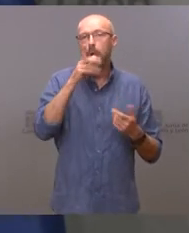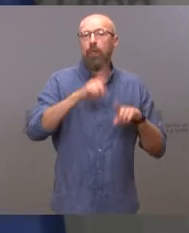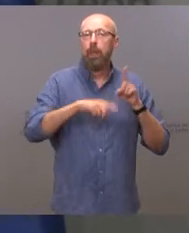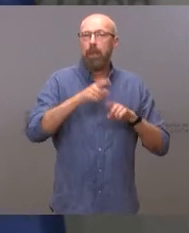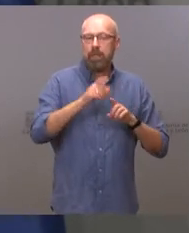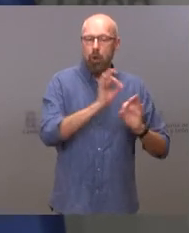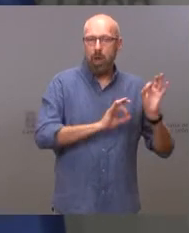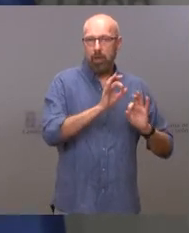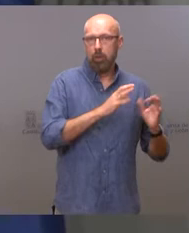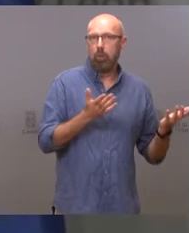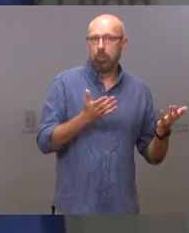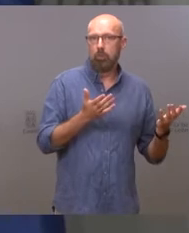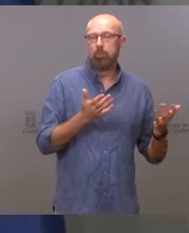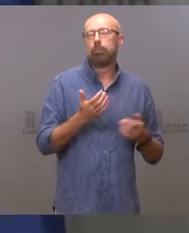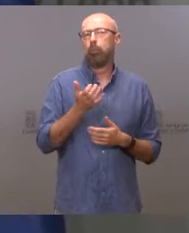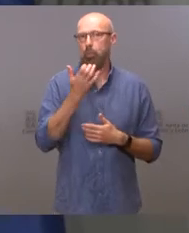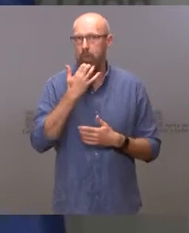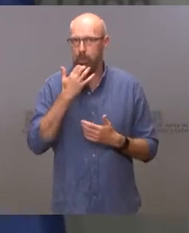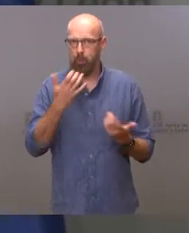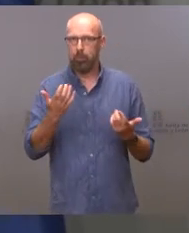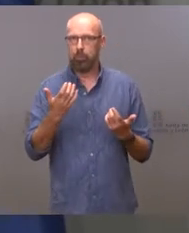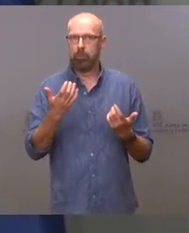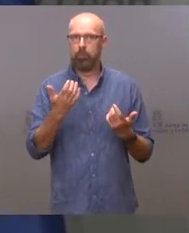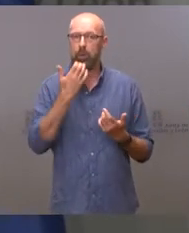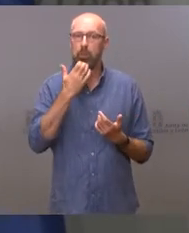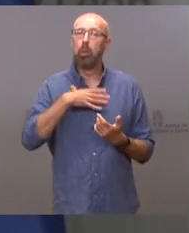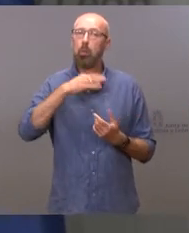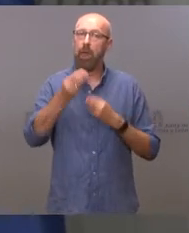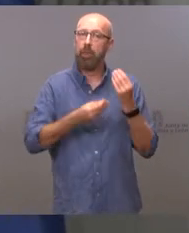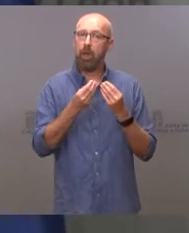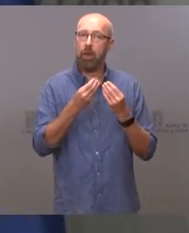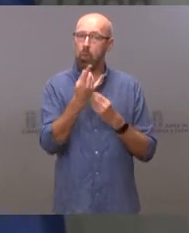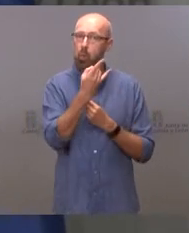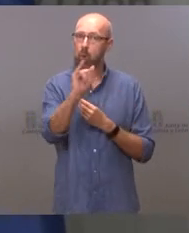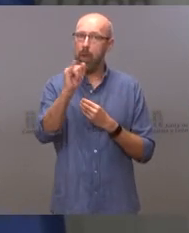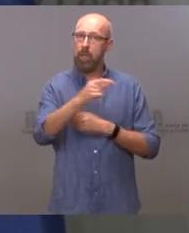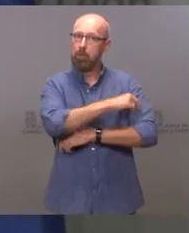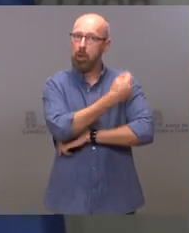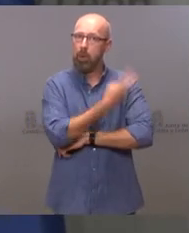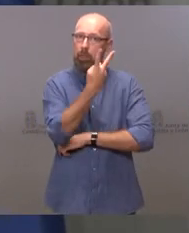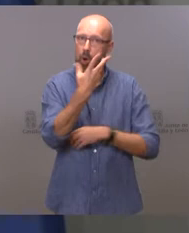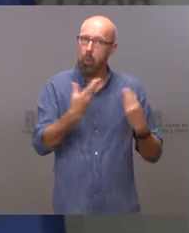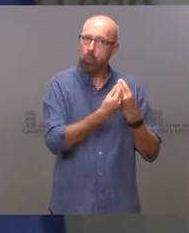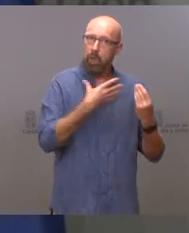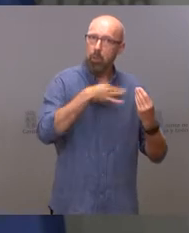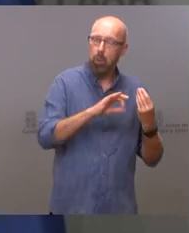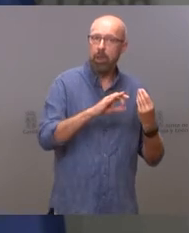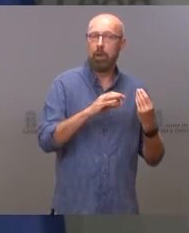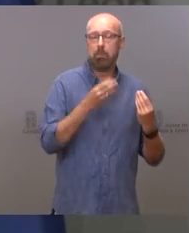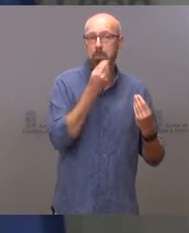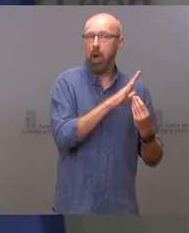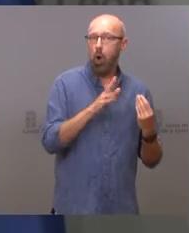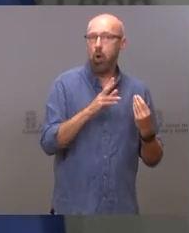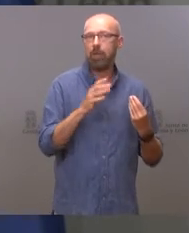Es fácil de entender que si nosotros podemos hacerlo en una sola campaña es bastante mejor que hacerlo en dos, porque si tenemos que montar dos campañas